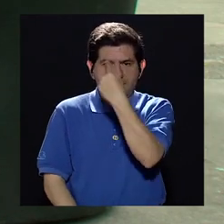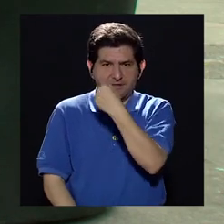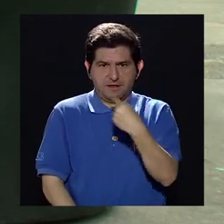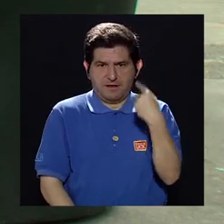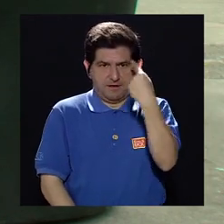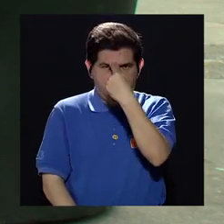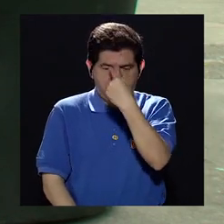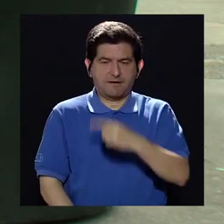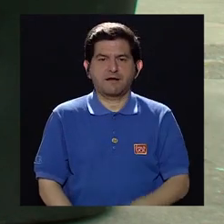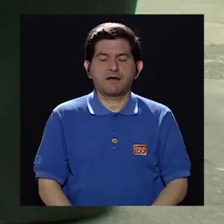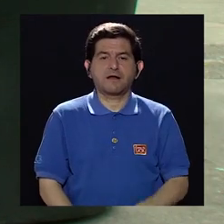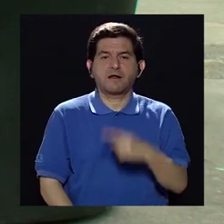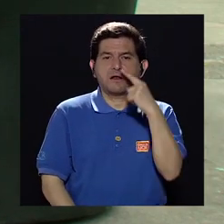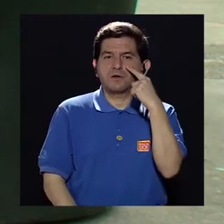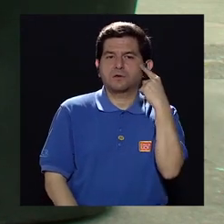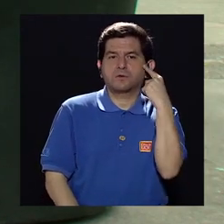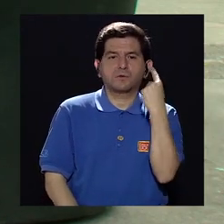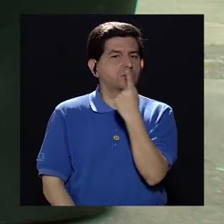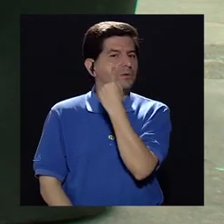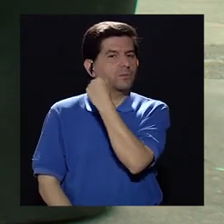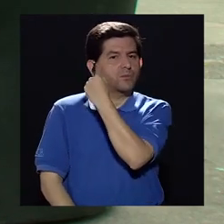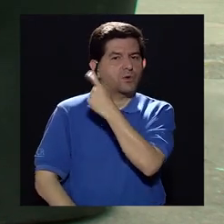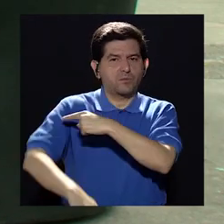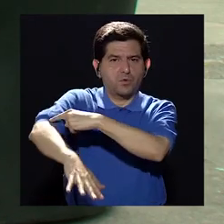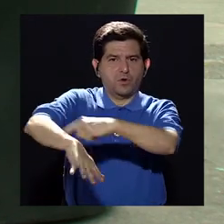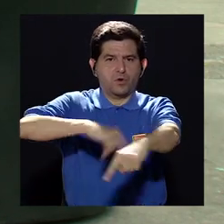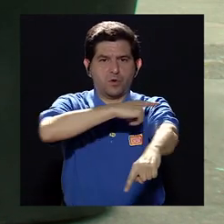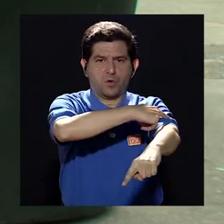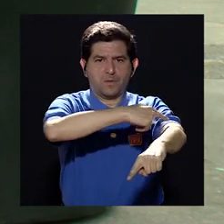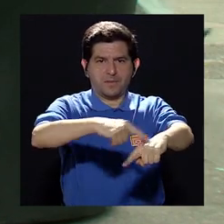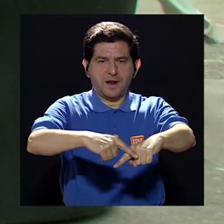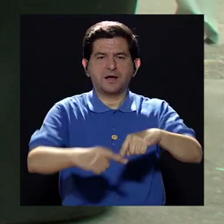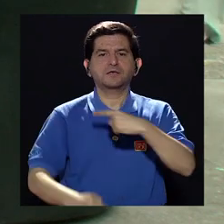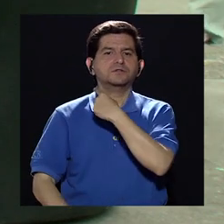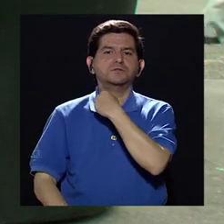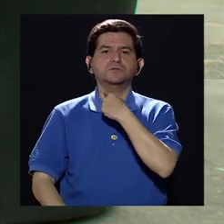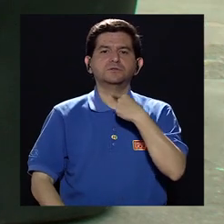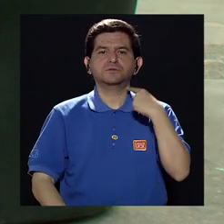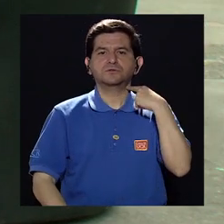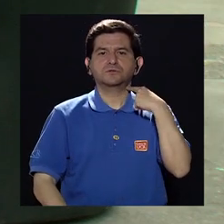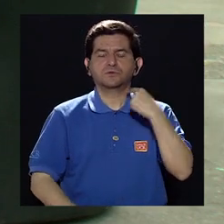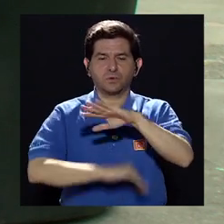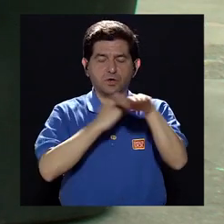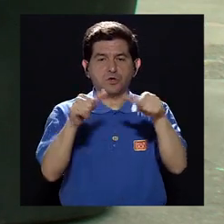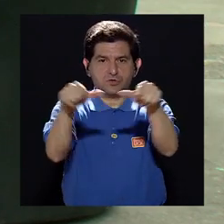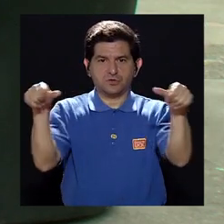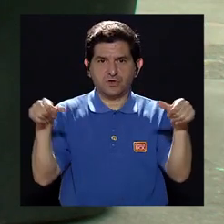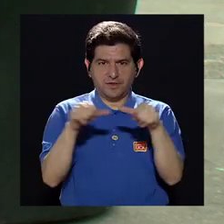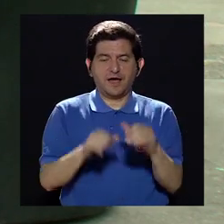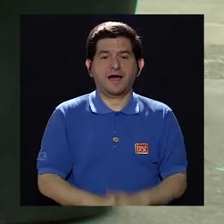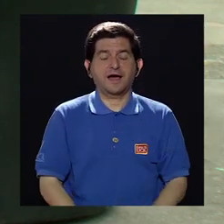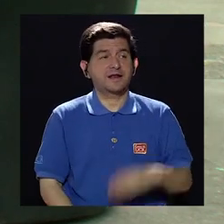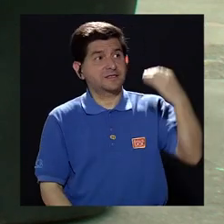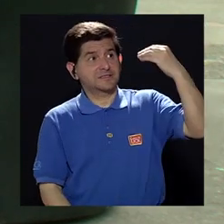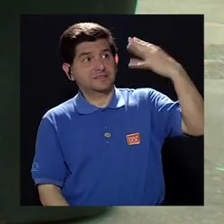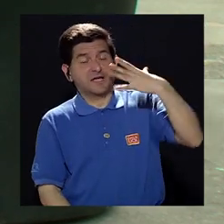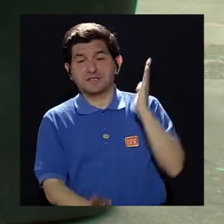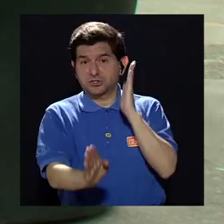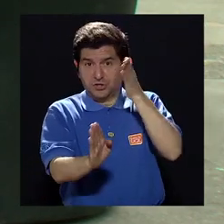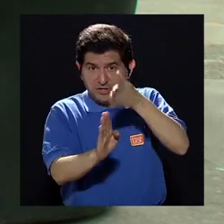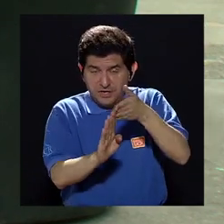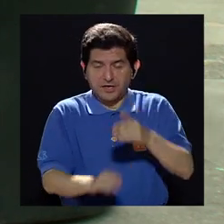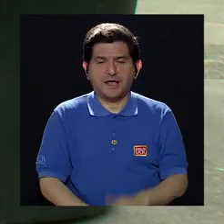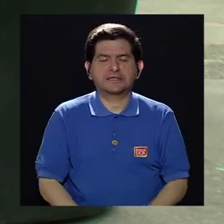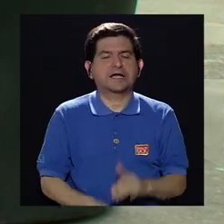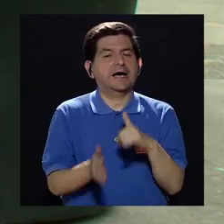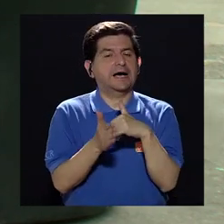la nariz, todo lo que es pómulos, brazos, cuello, todas estas áreas fotoexpuestas son